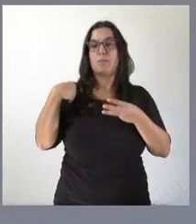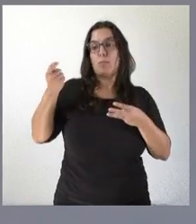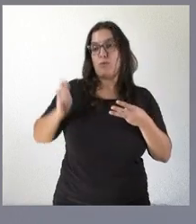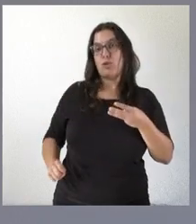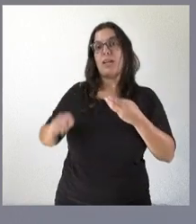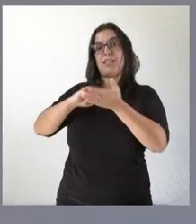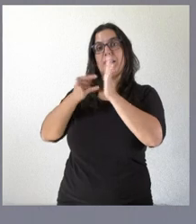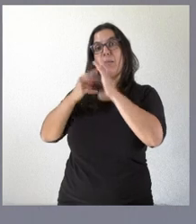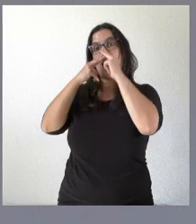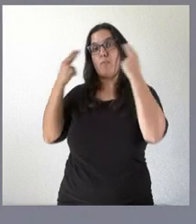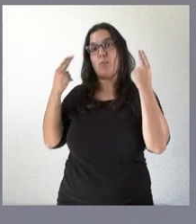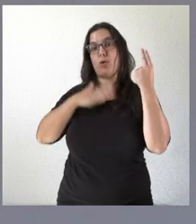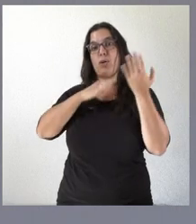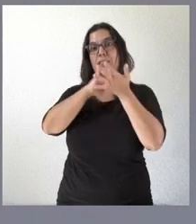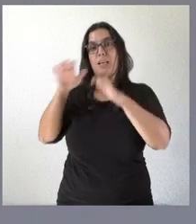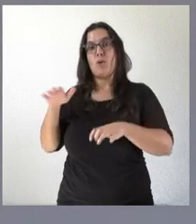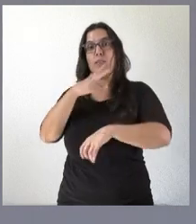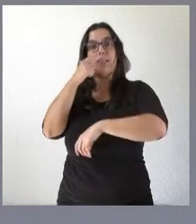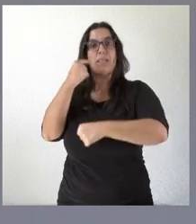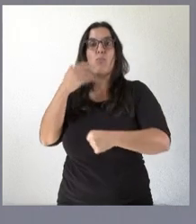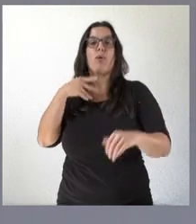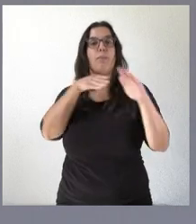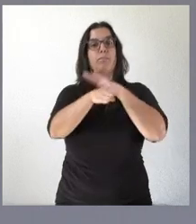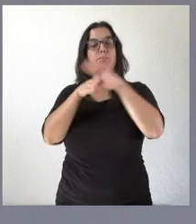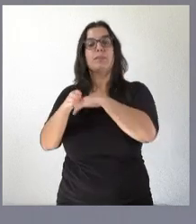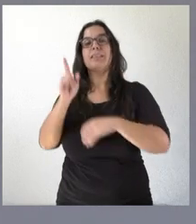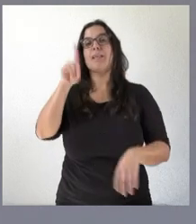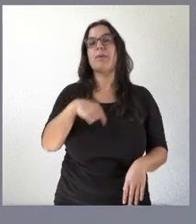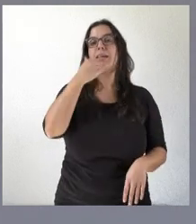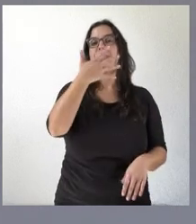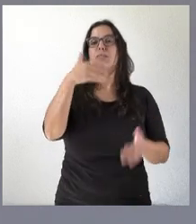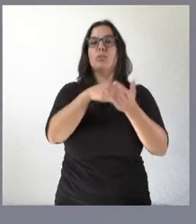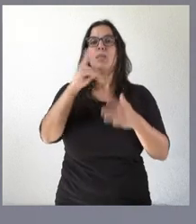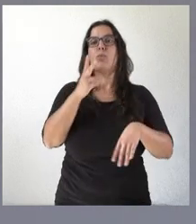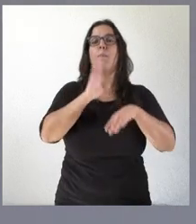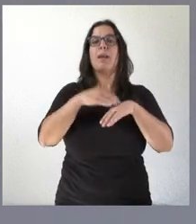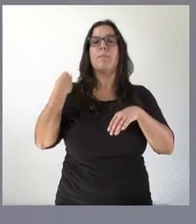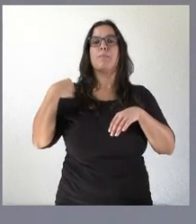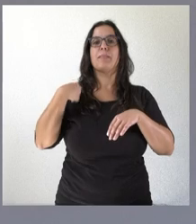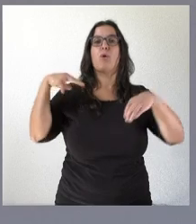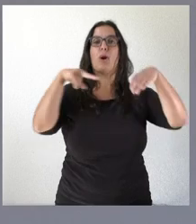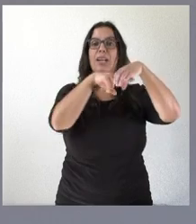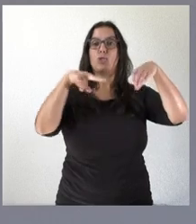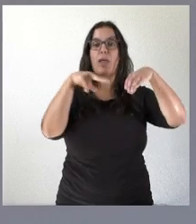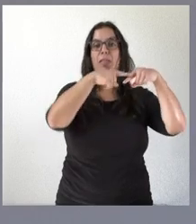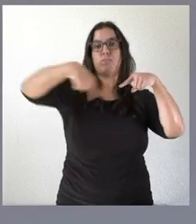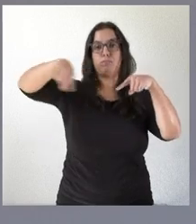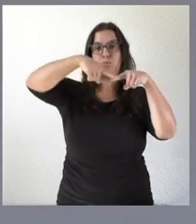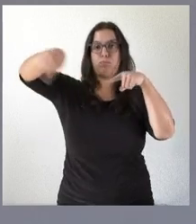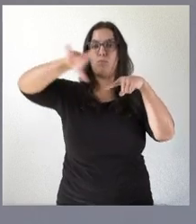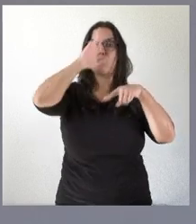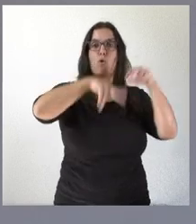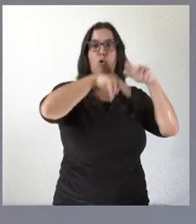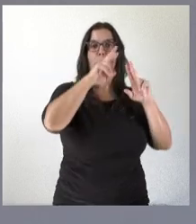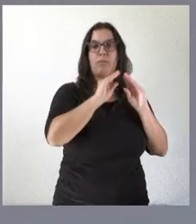del sistema público de salud de Castilla y León. Casi medio millón de euros para la derivación de resonancias durante las obras del nuevo equipo en el